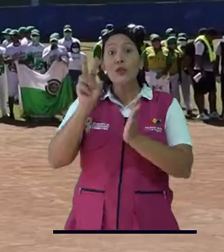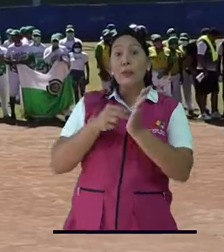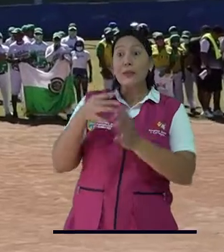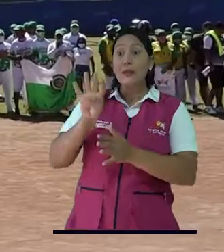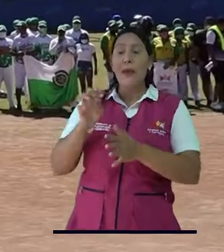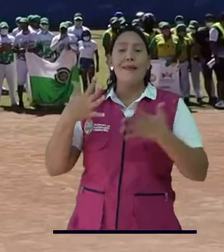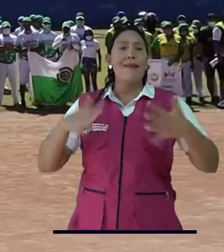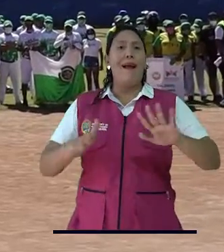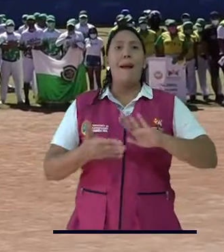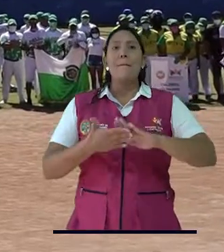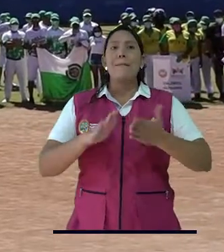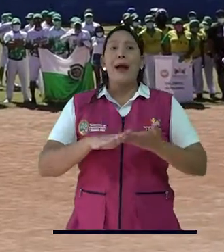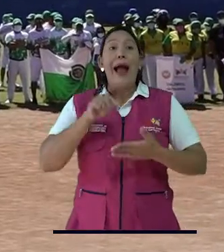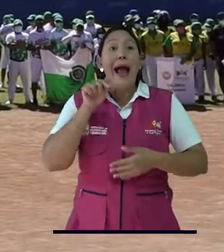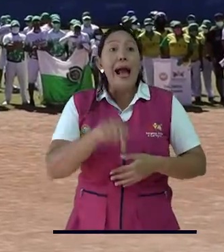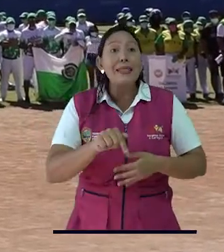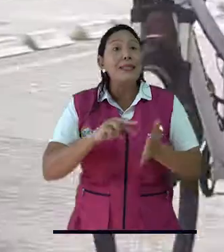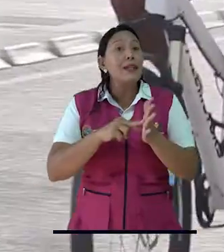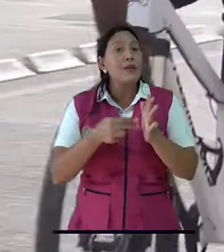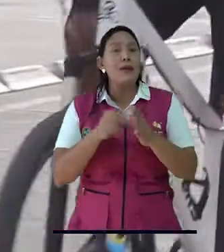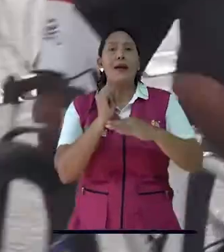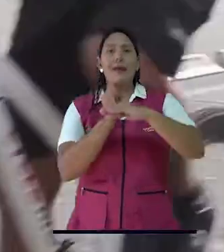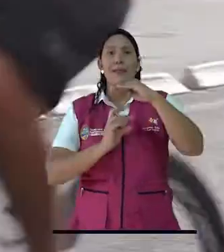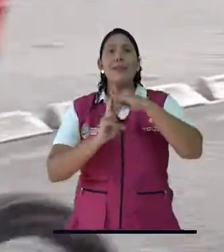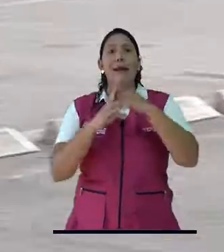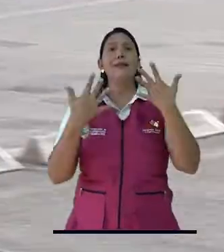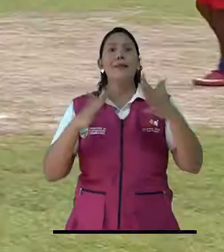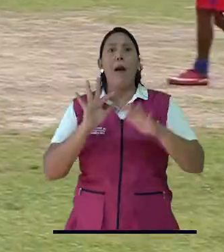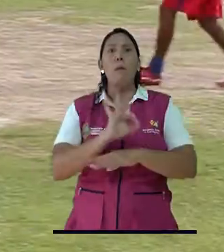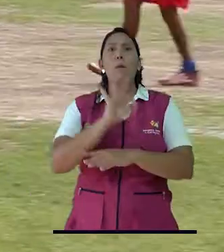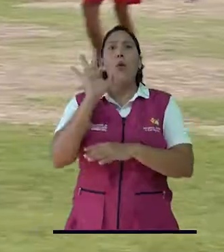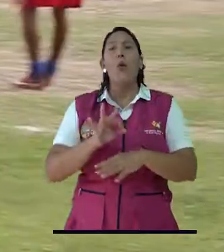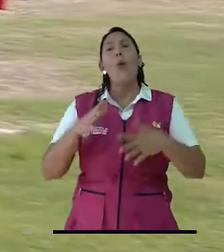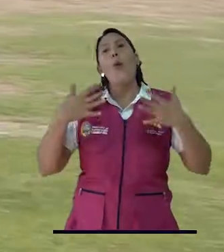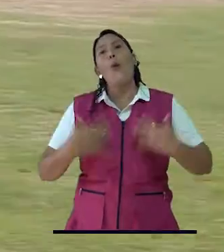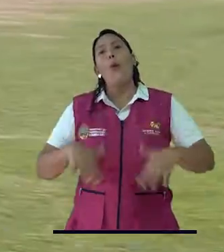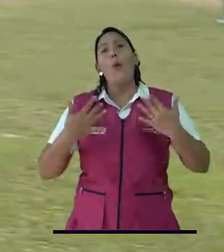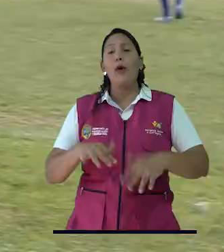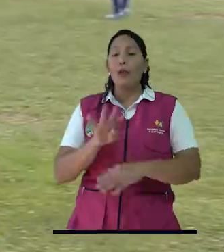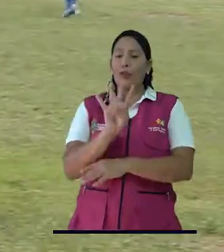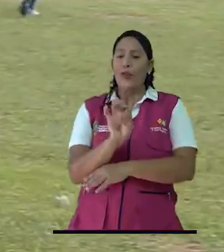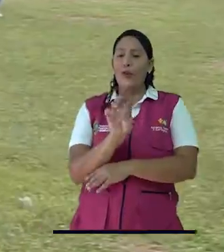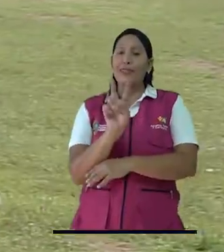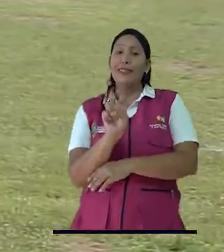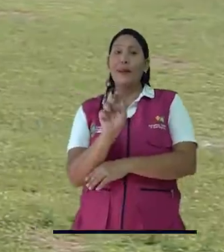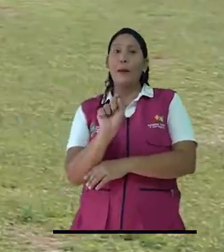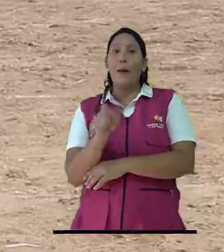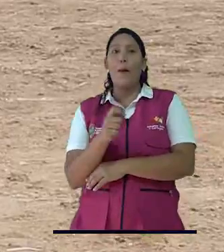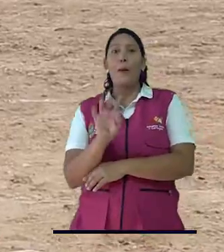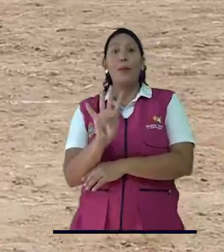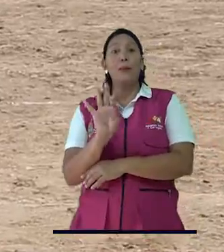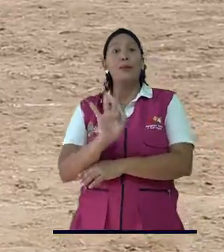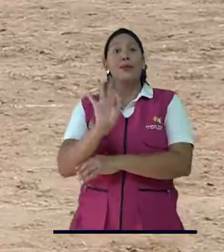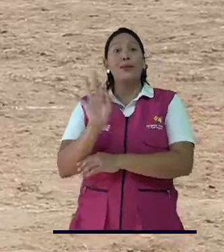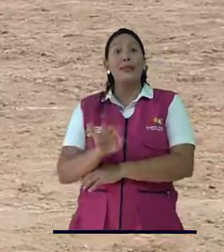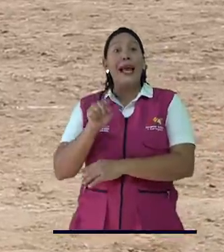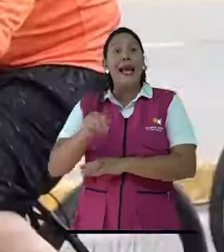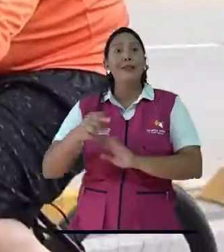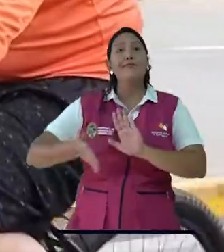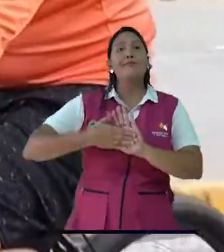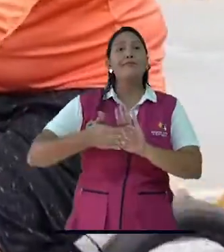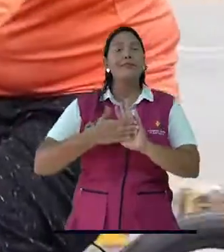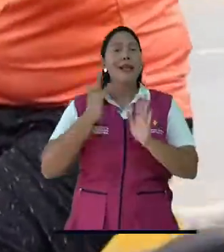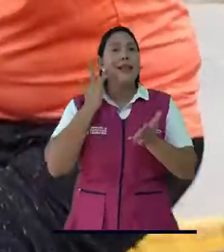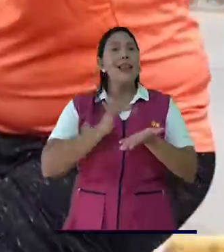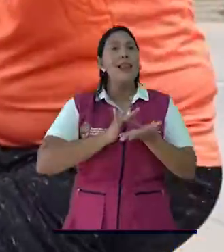2019. Es así como, en el LIDER, logramos un puntaje del 97.4%